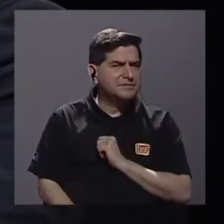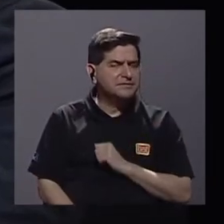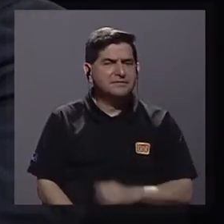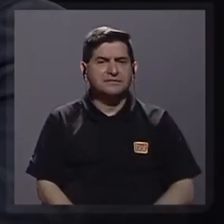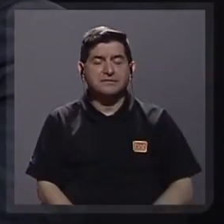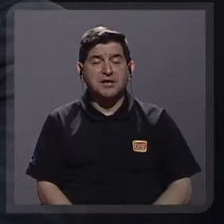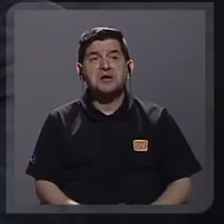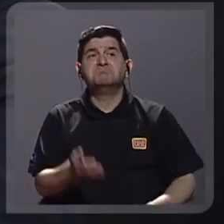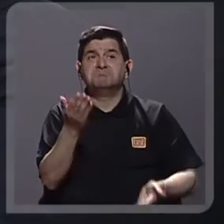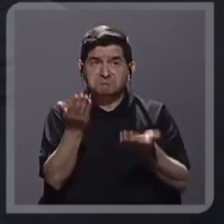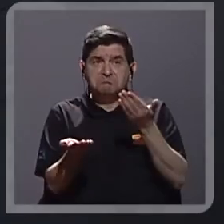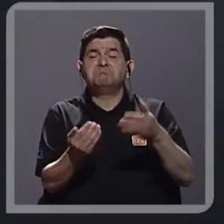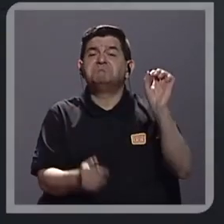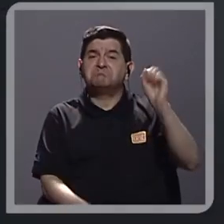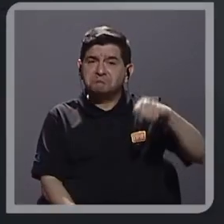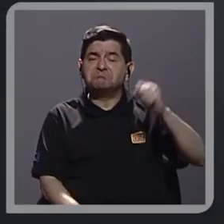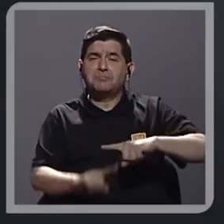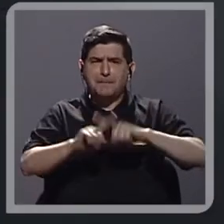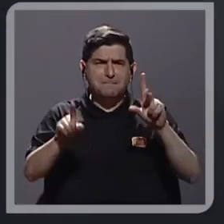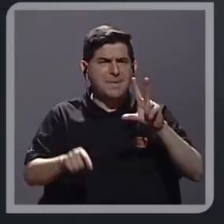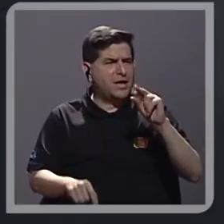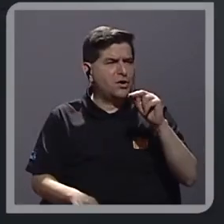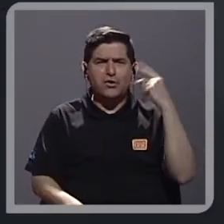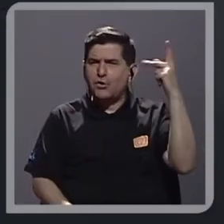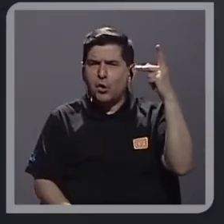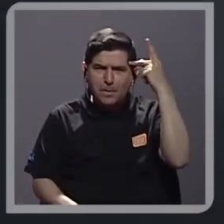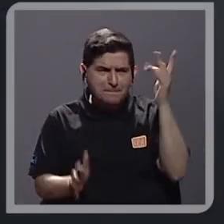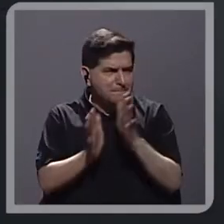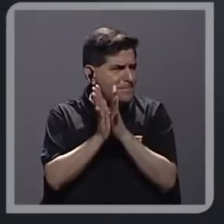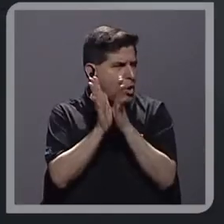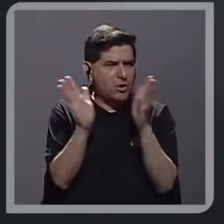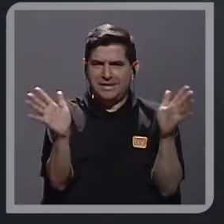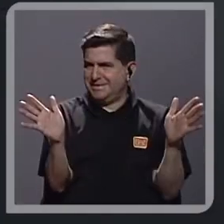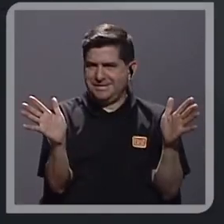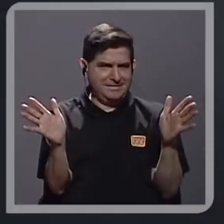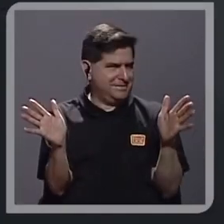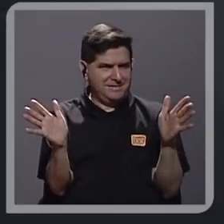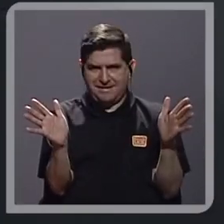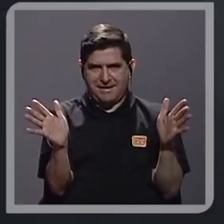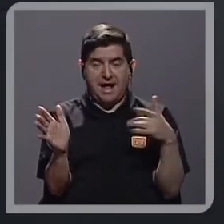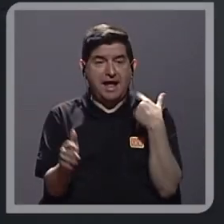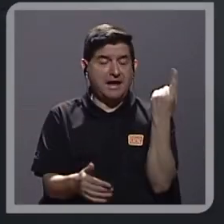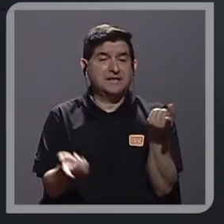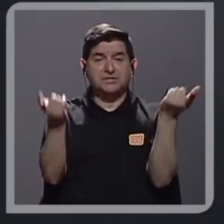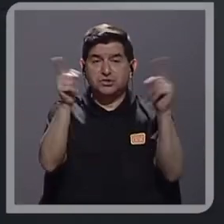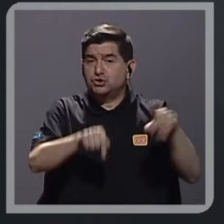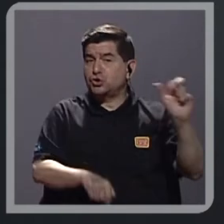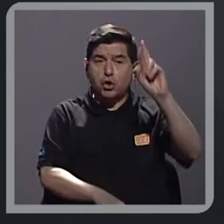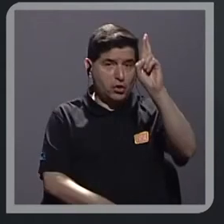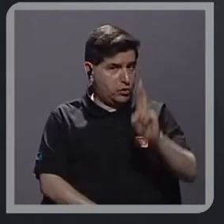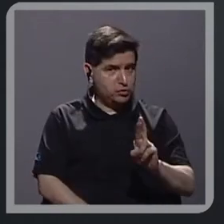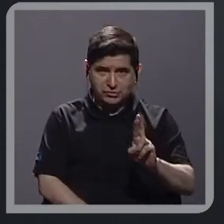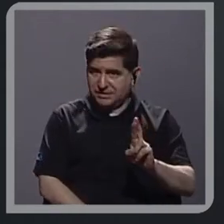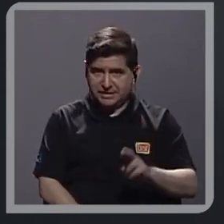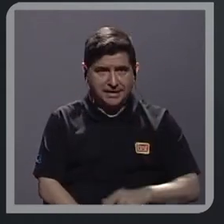En cierta forma, sí, pero digamos, no es una política pública que solo ocurre en Costa Rica.